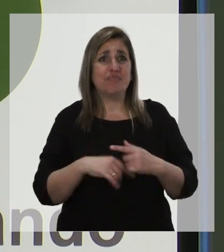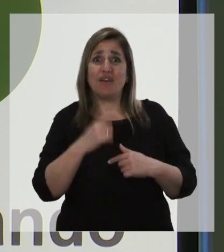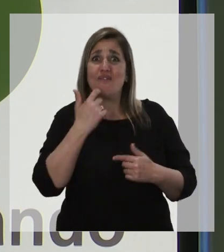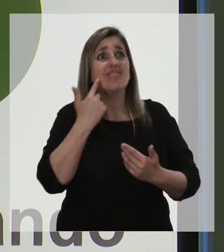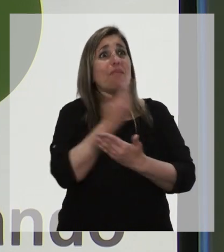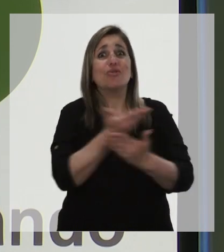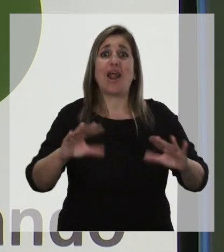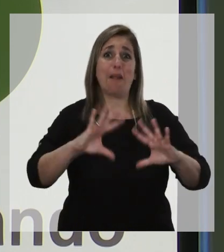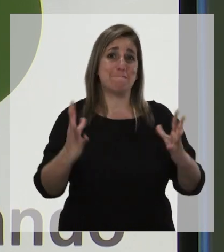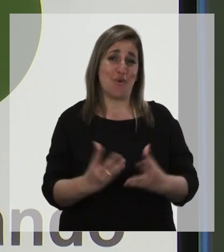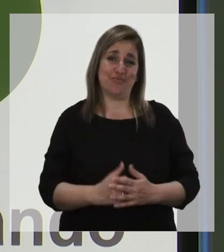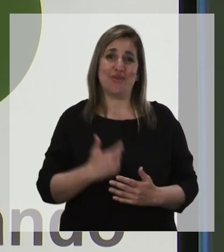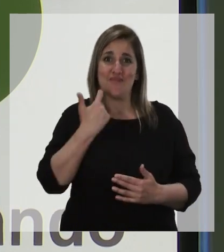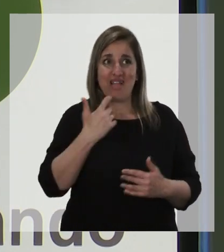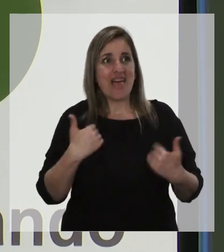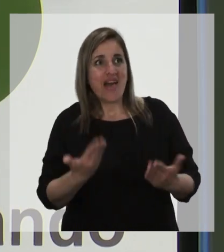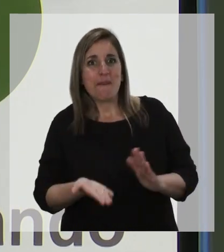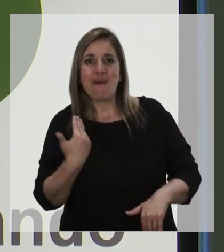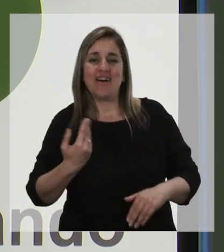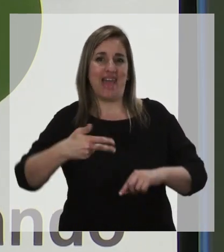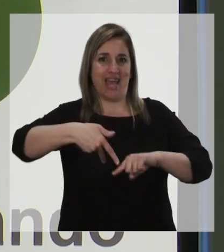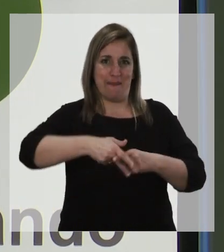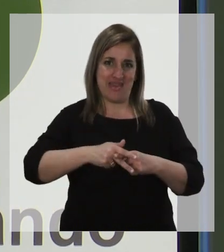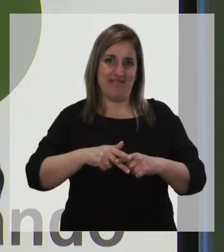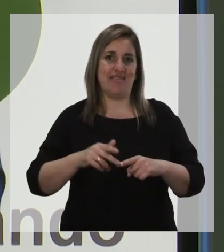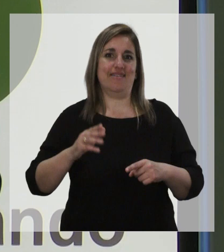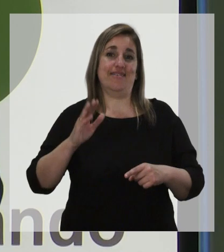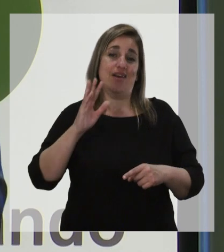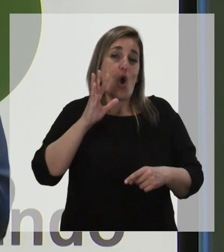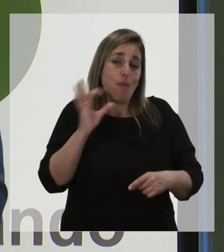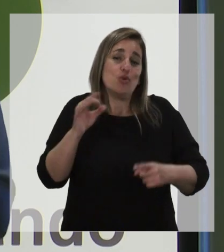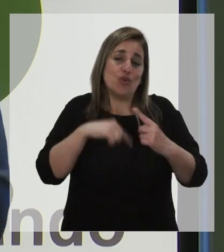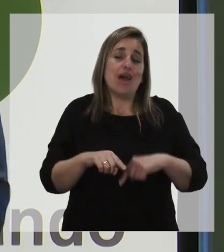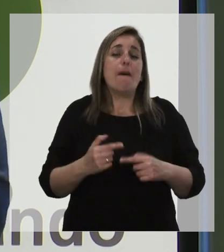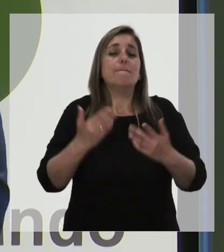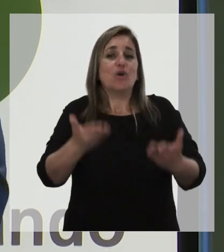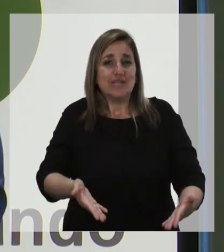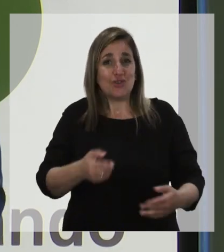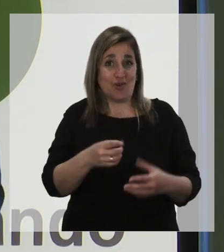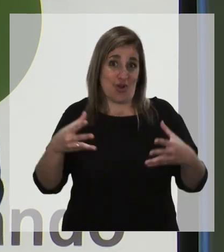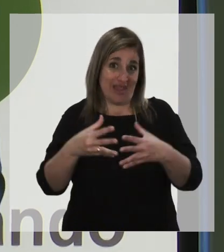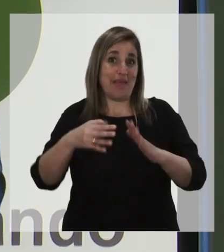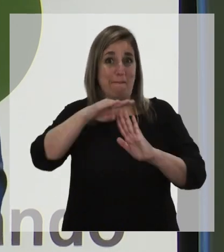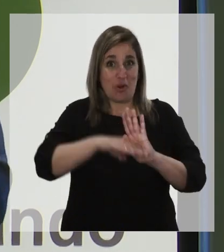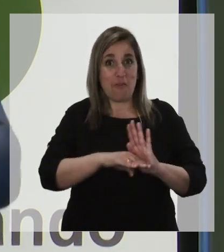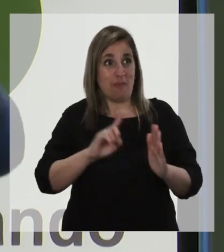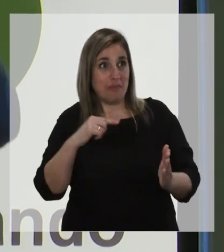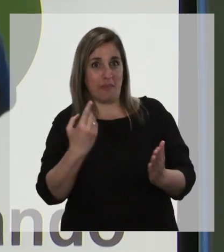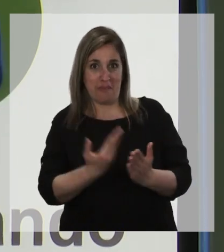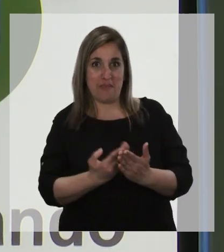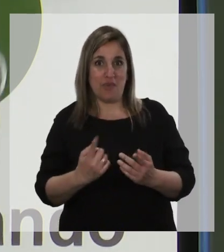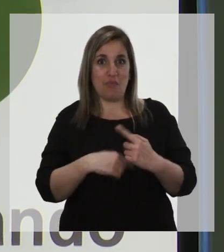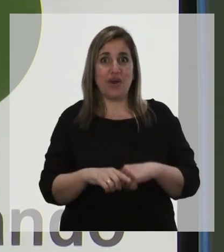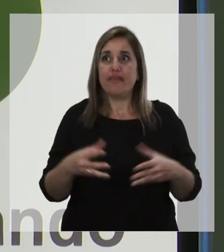Lo que falta es salir al mundo, lo que falta es dar herramientas. Y por eso creo que con Sembrando y